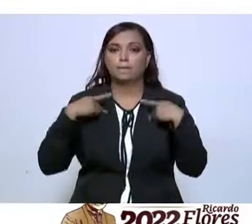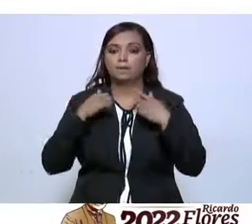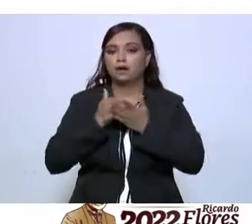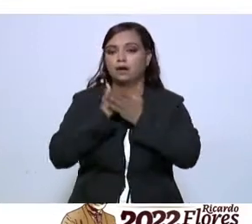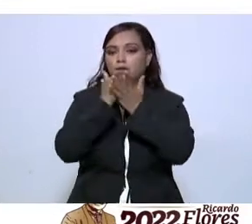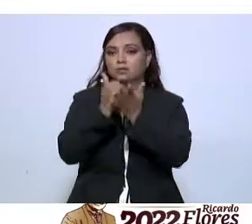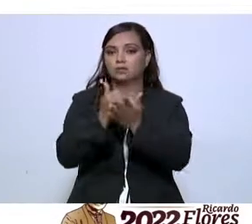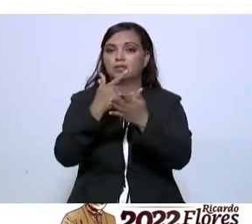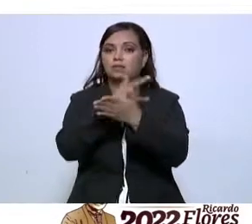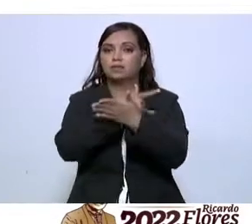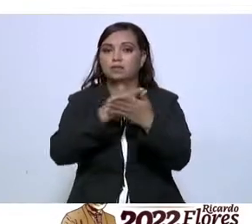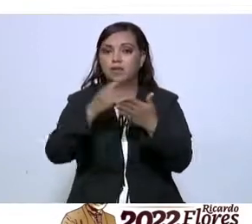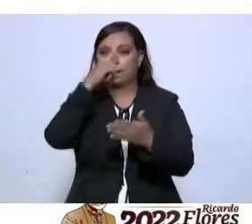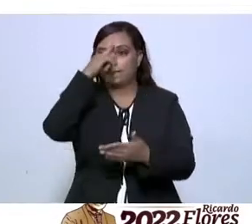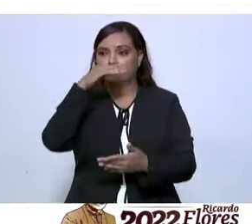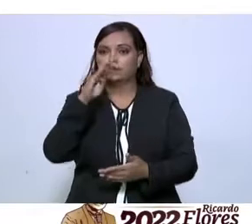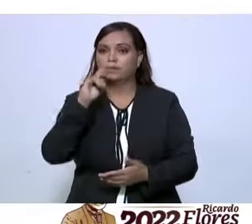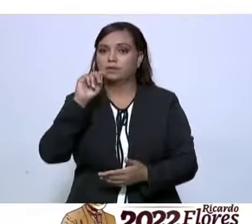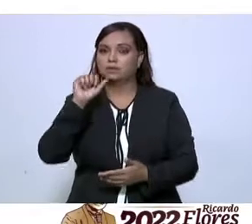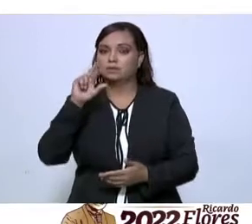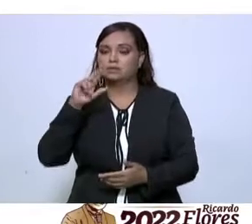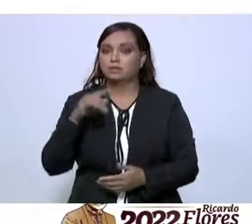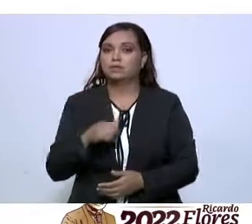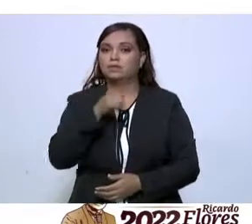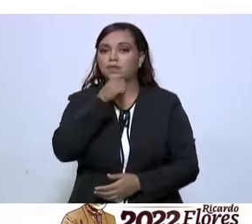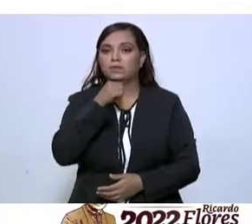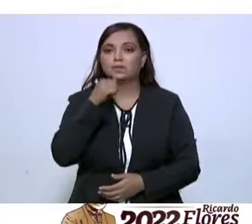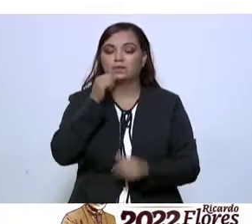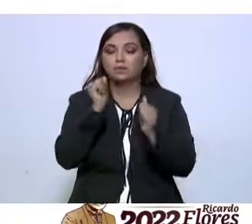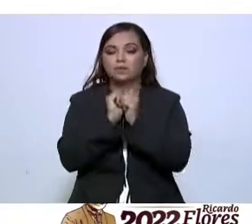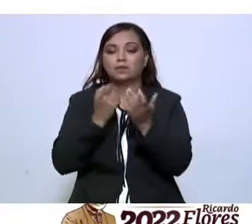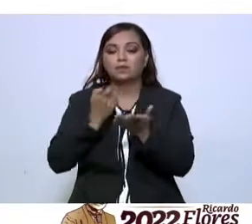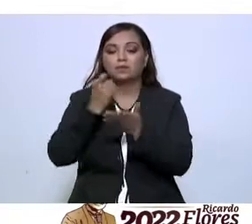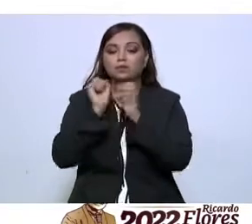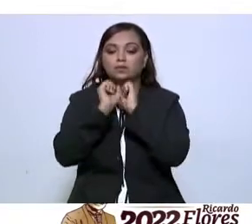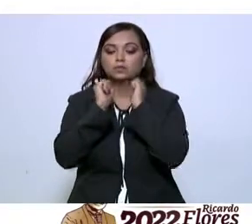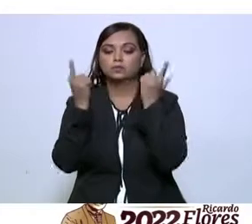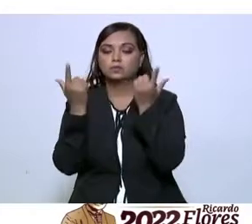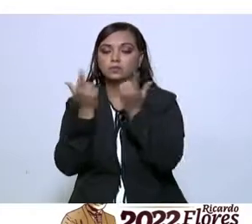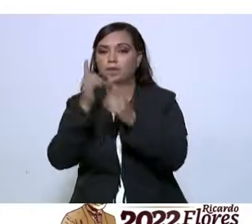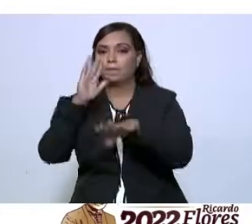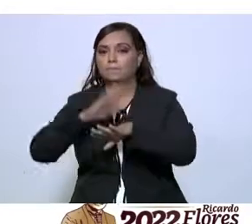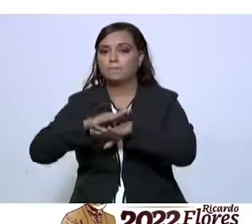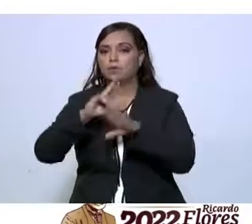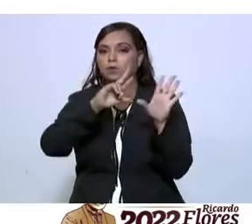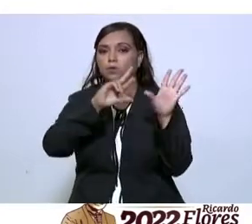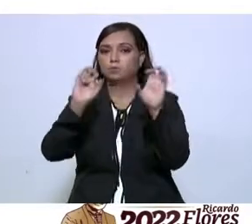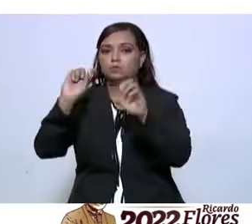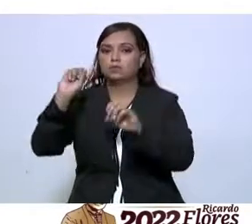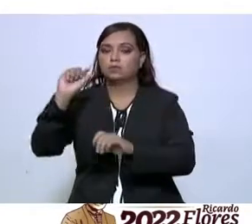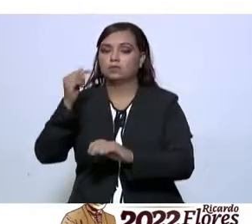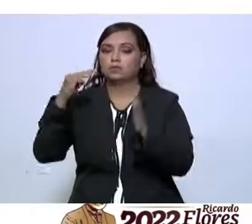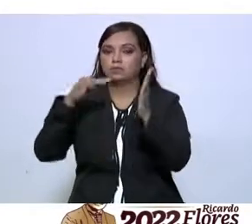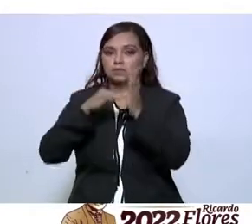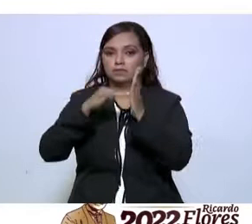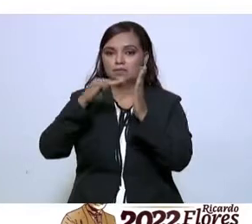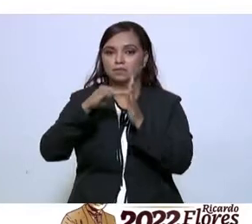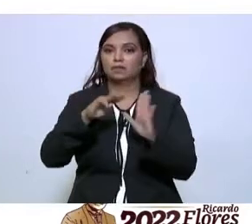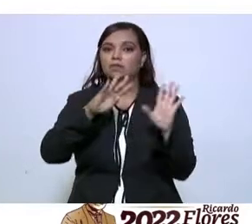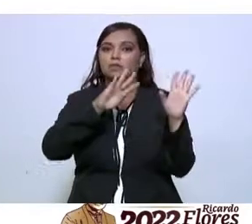beneficiarios de las becas para el bienestar Benito Juárez con una inversión social de 870 millones